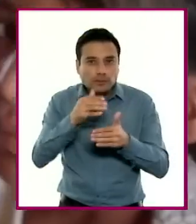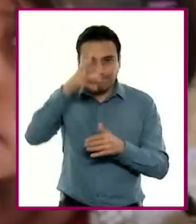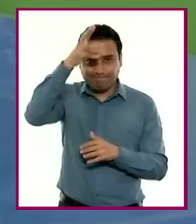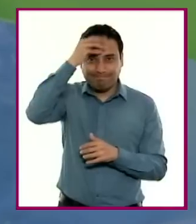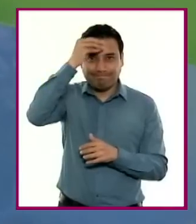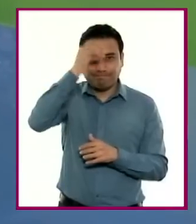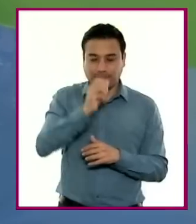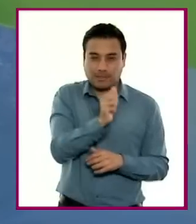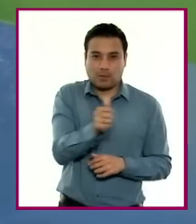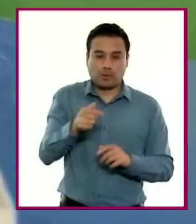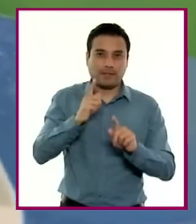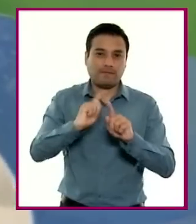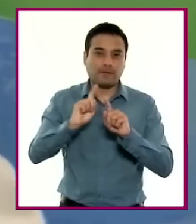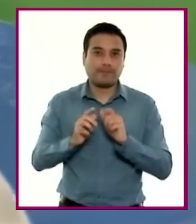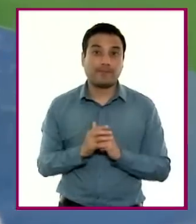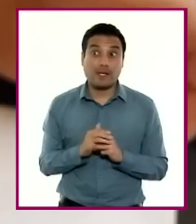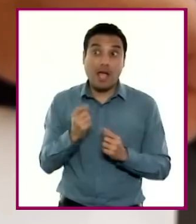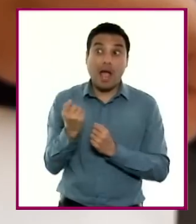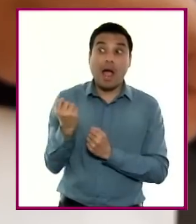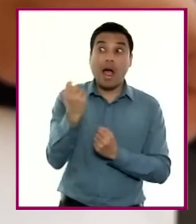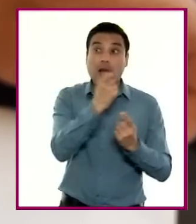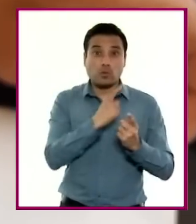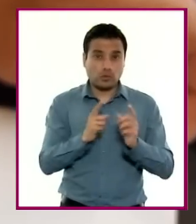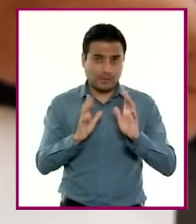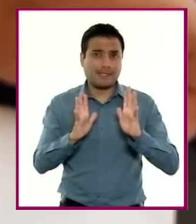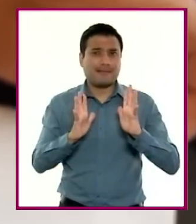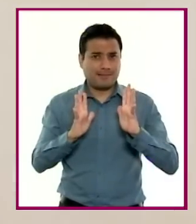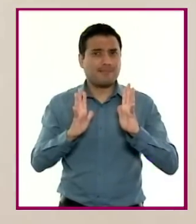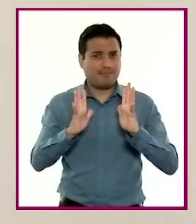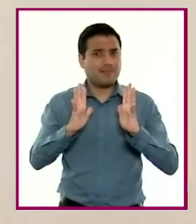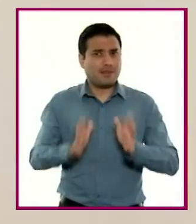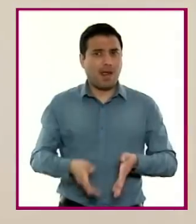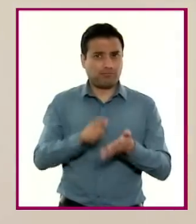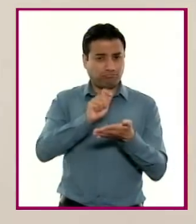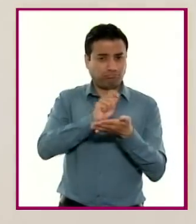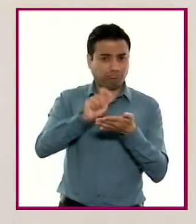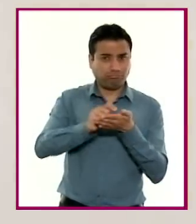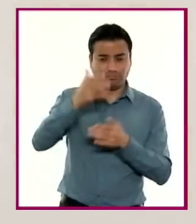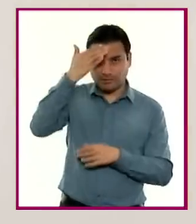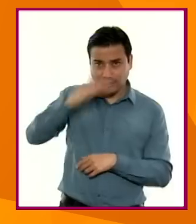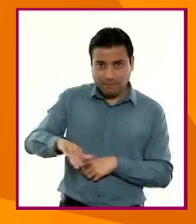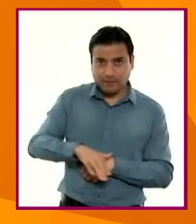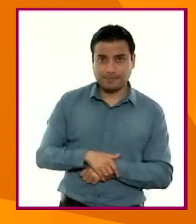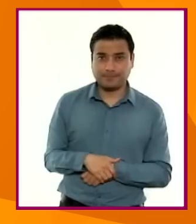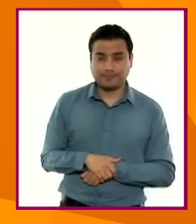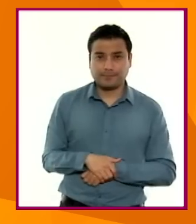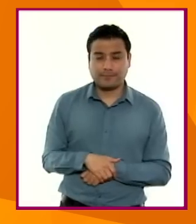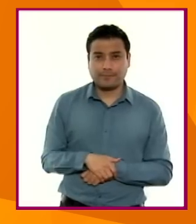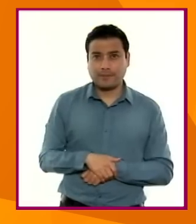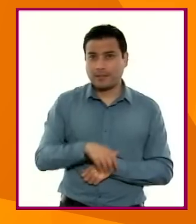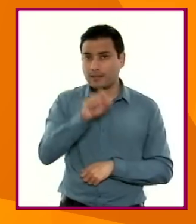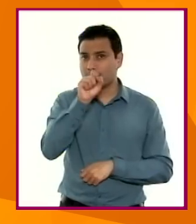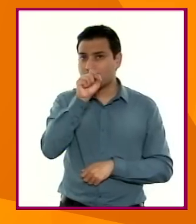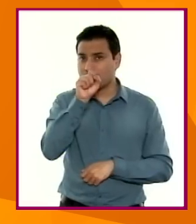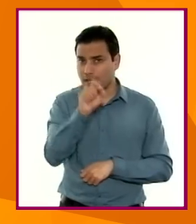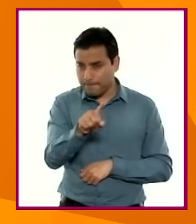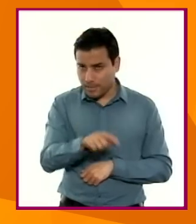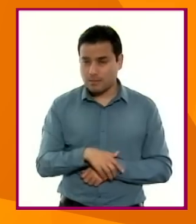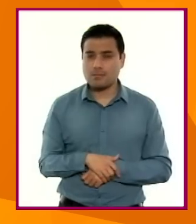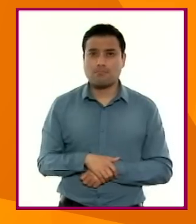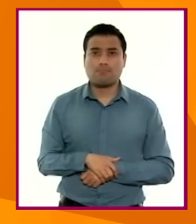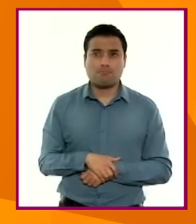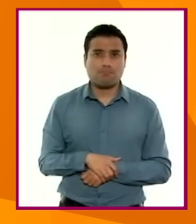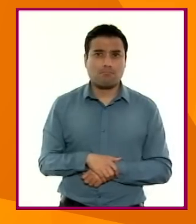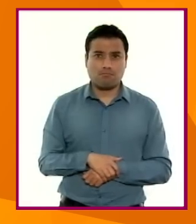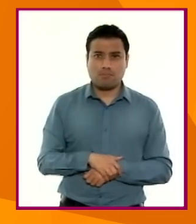Por ejemplo, hay quienes ya han consolidado la apropiación del lenguaje escrito, así como el empleo de algunos